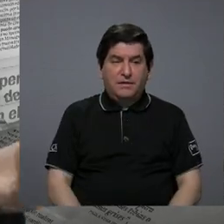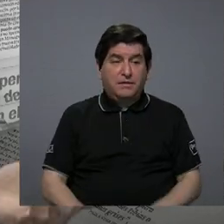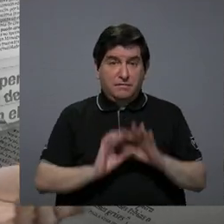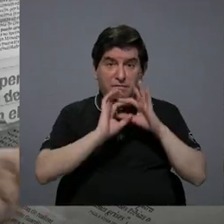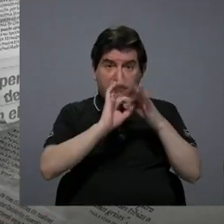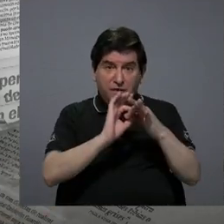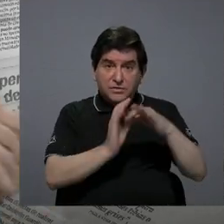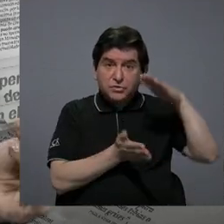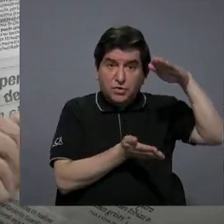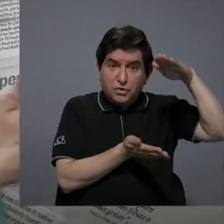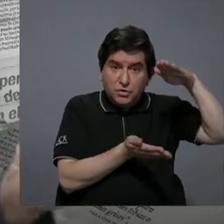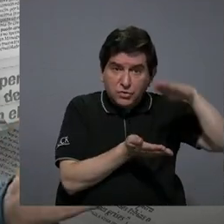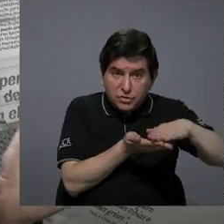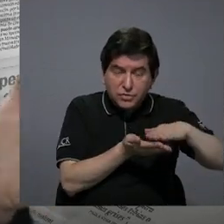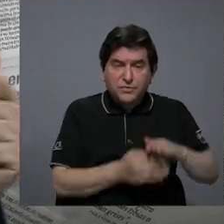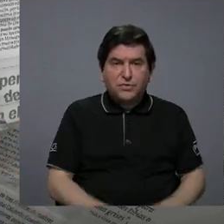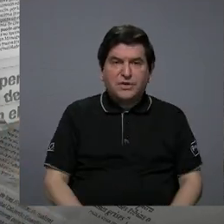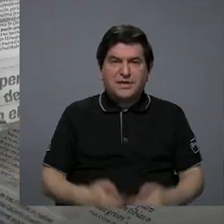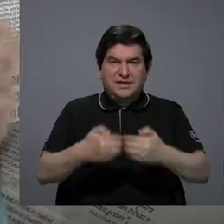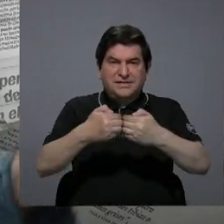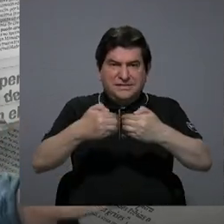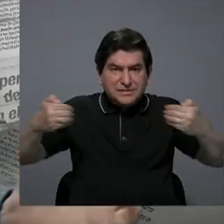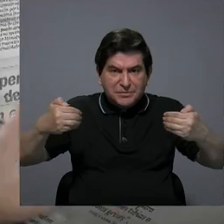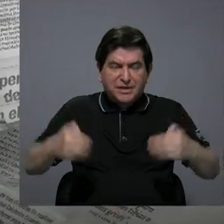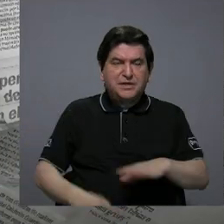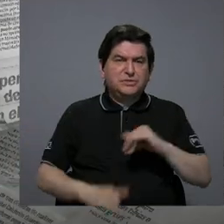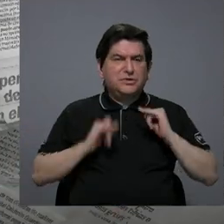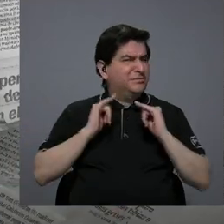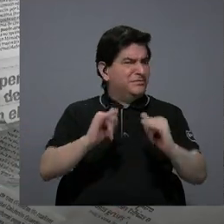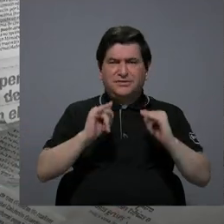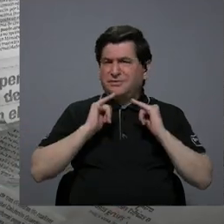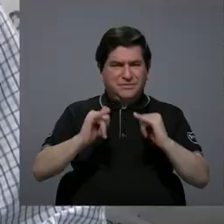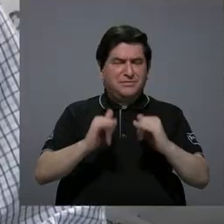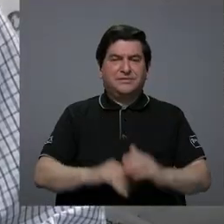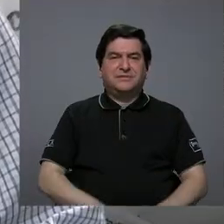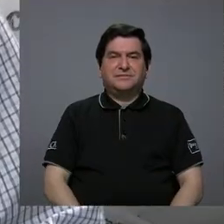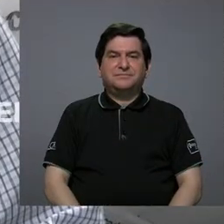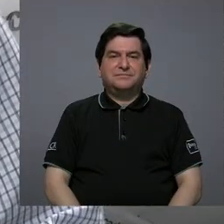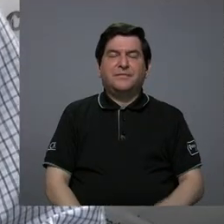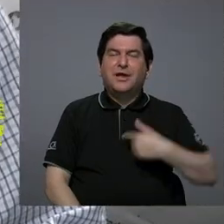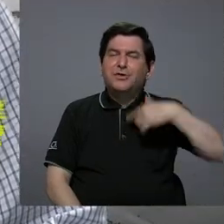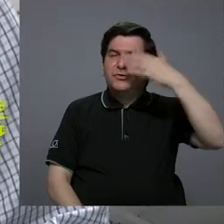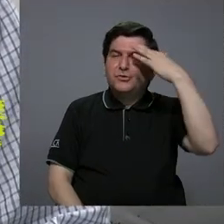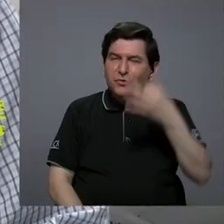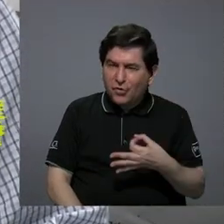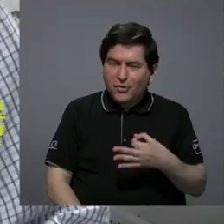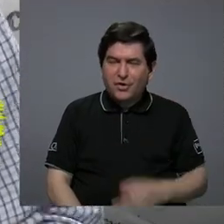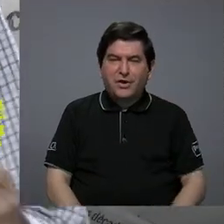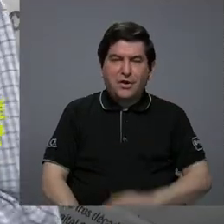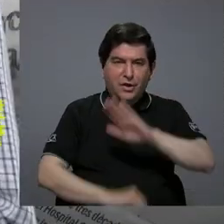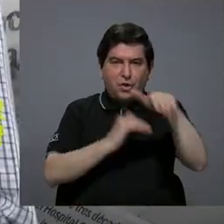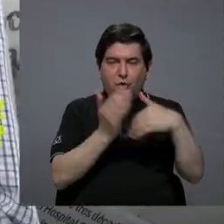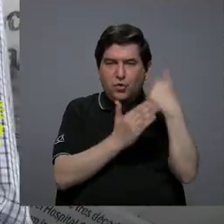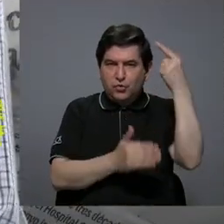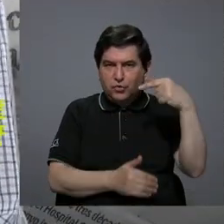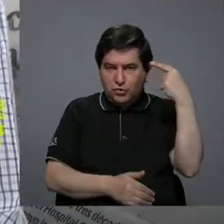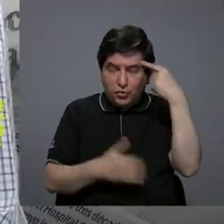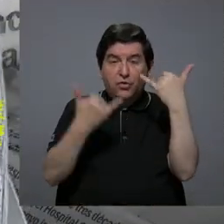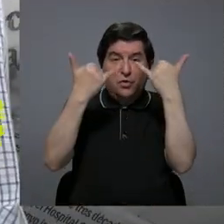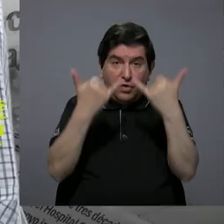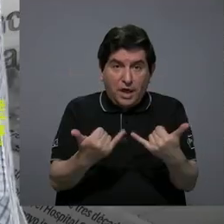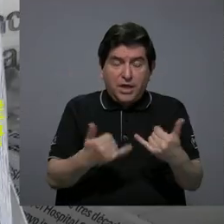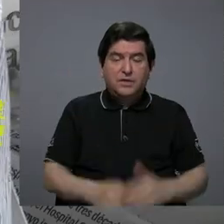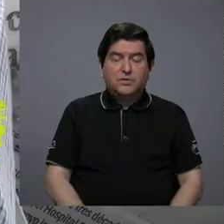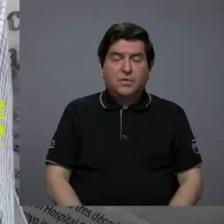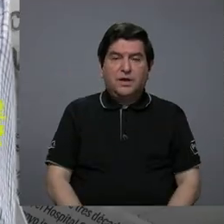disminuir esas brechas y esa desigualdad. A mí me parece que todo gobierno, el actual